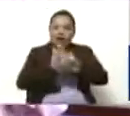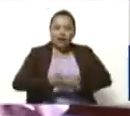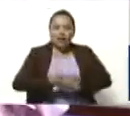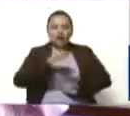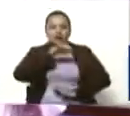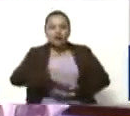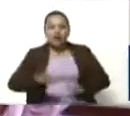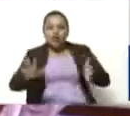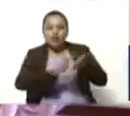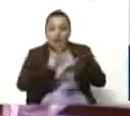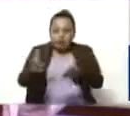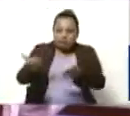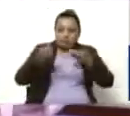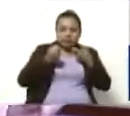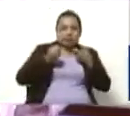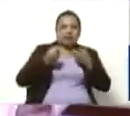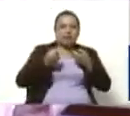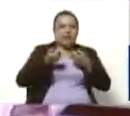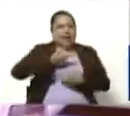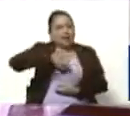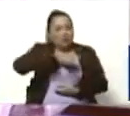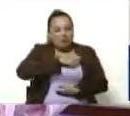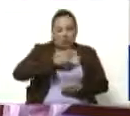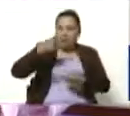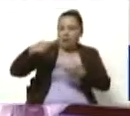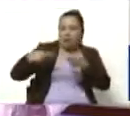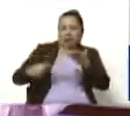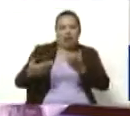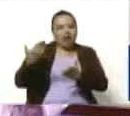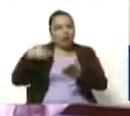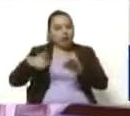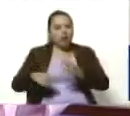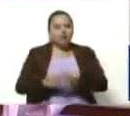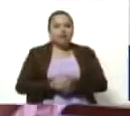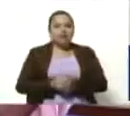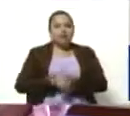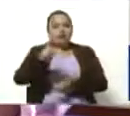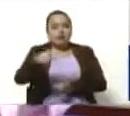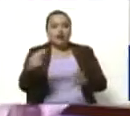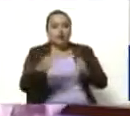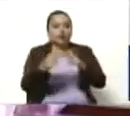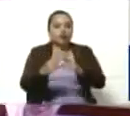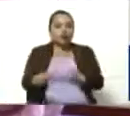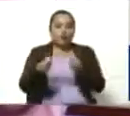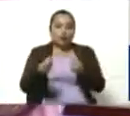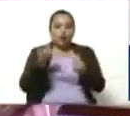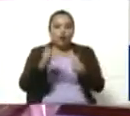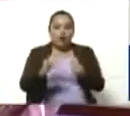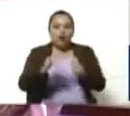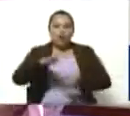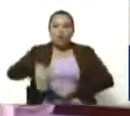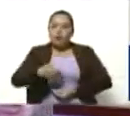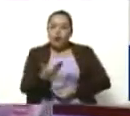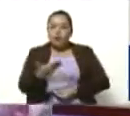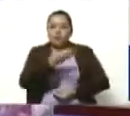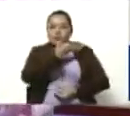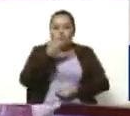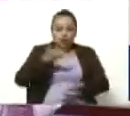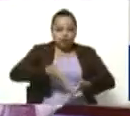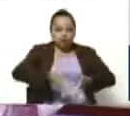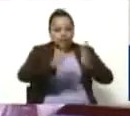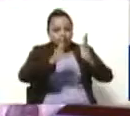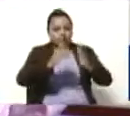reconocimiento y de saber y conocer también todo lo que pasó para poder rectificar. Es